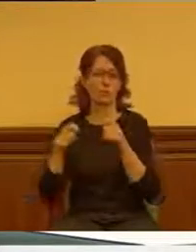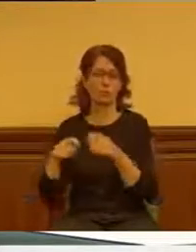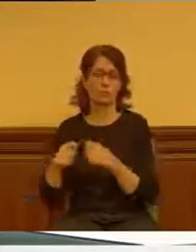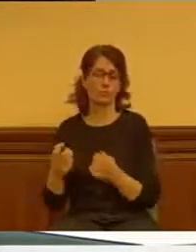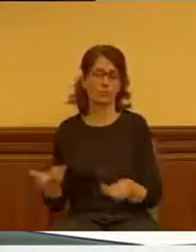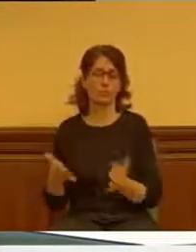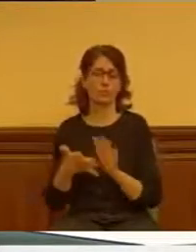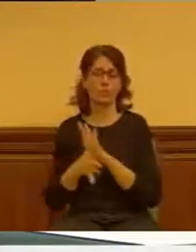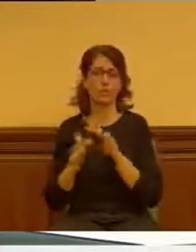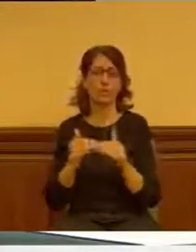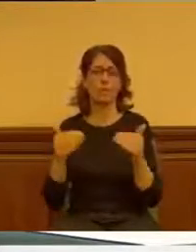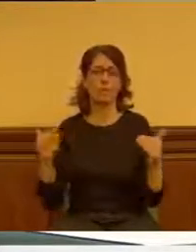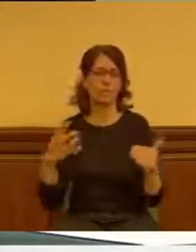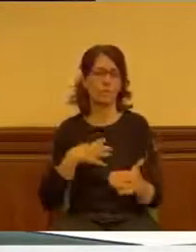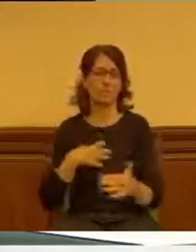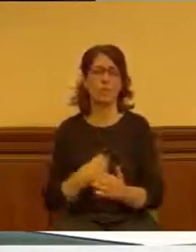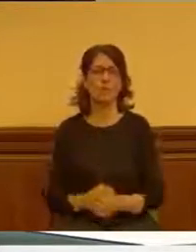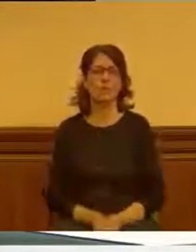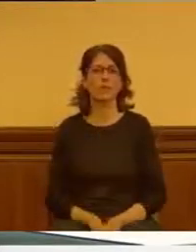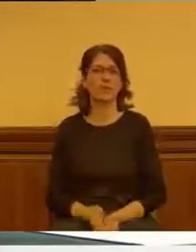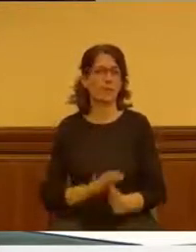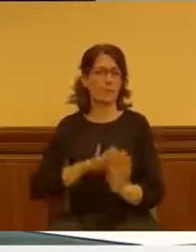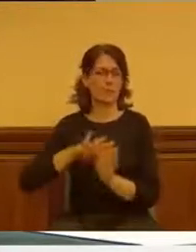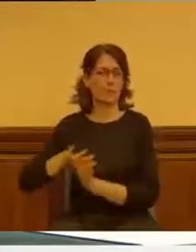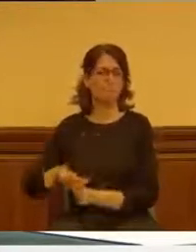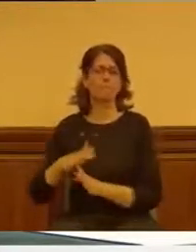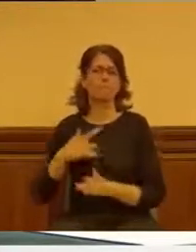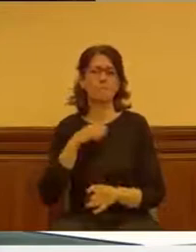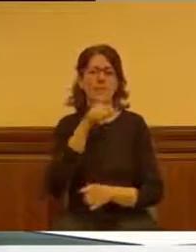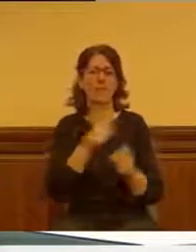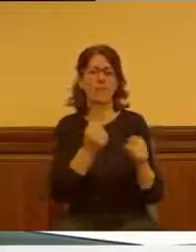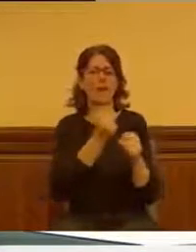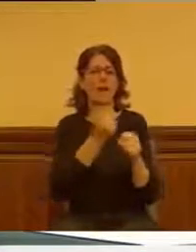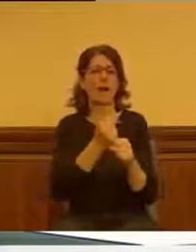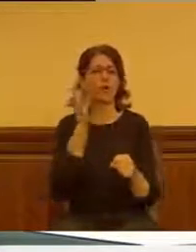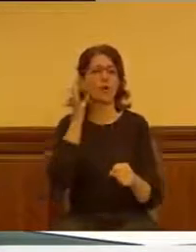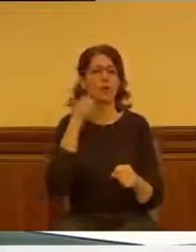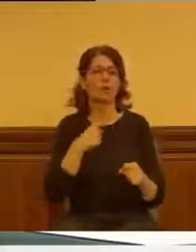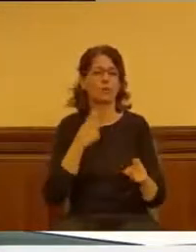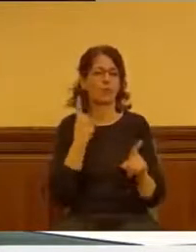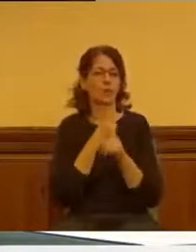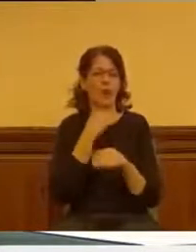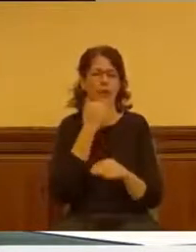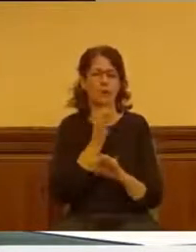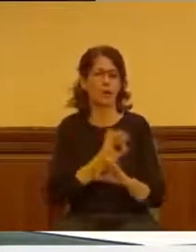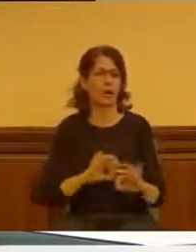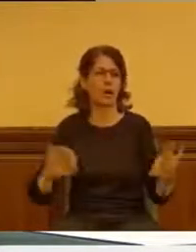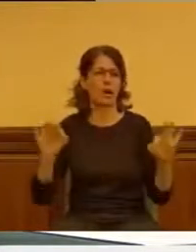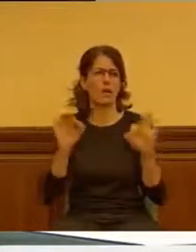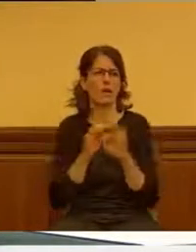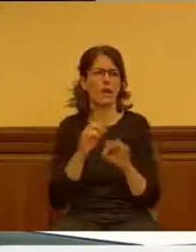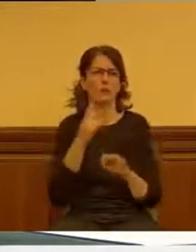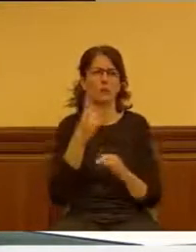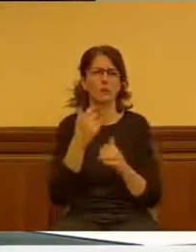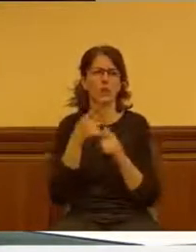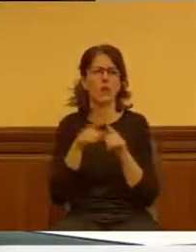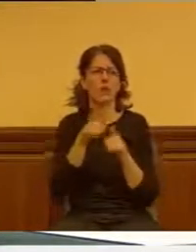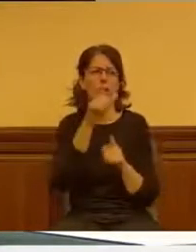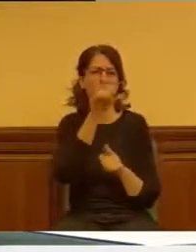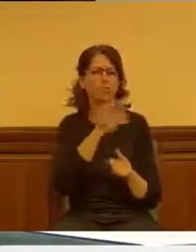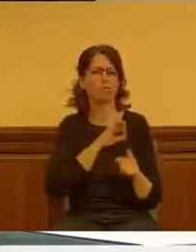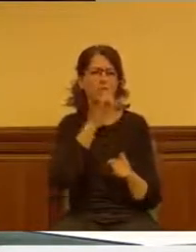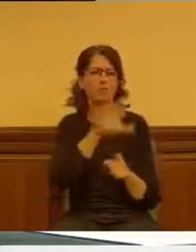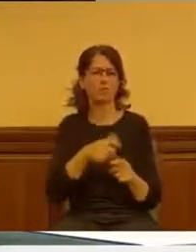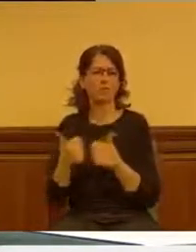yo no tengo nada en contra de esas trabajadoras, por supuesto que no. Hay una trabajadora que siempre le acompaña a usted, que es la trabajadora que